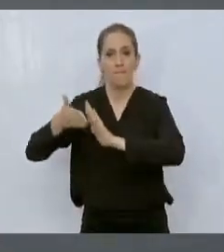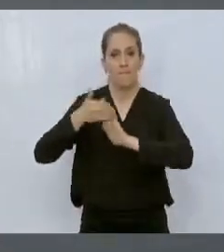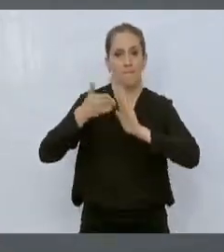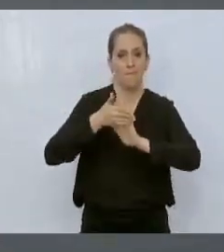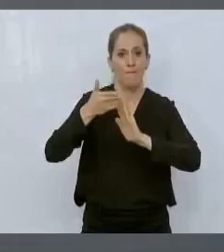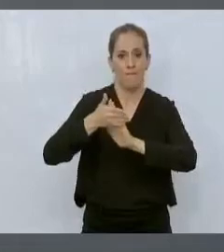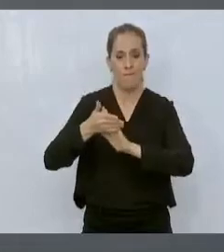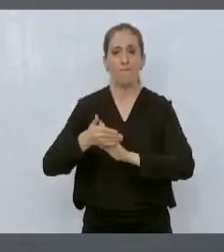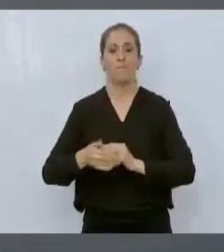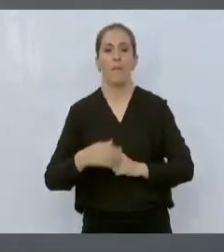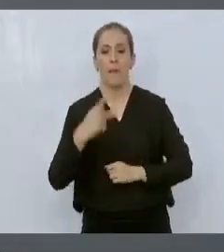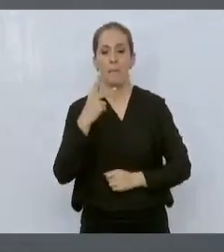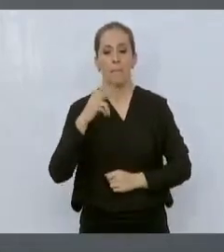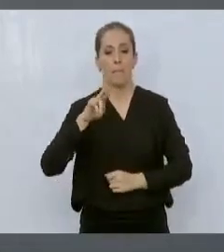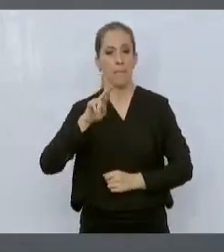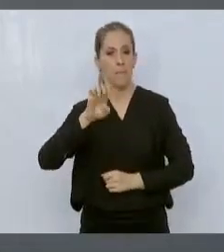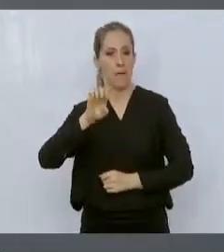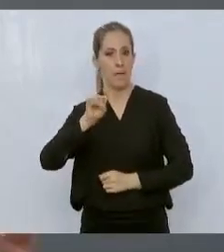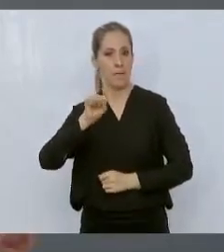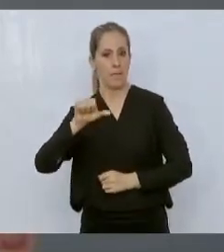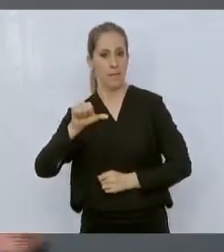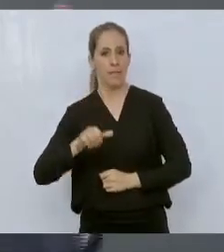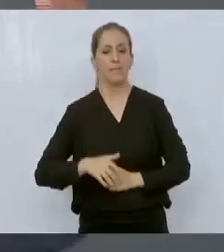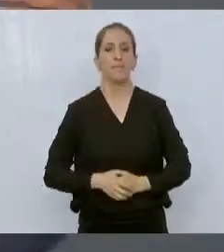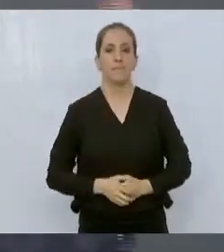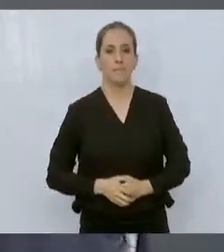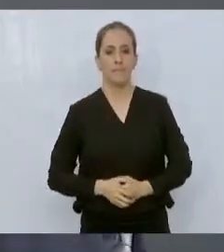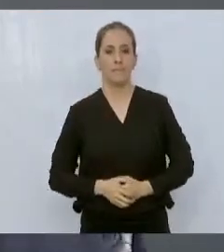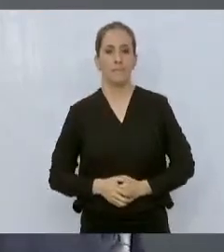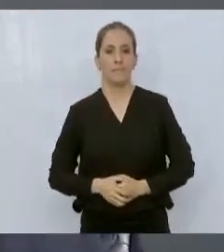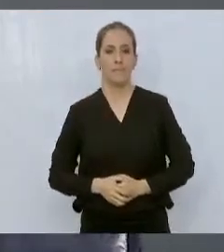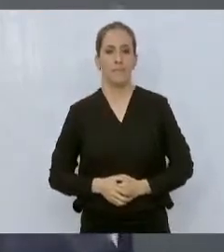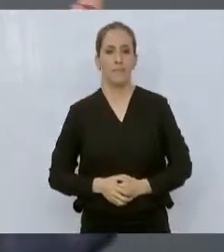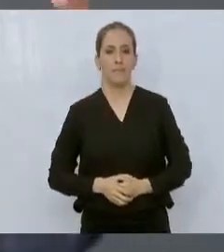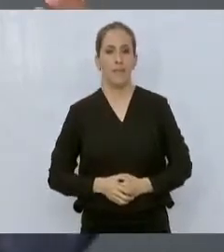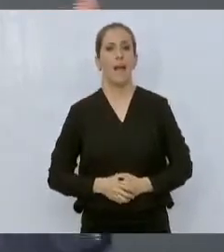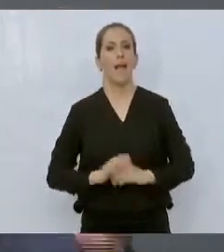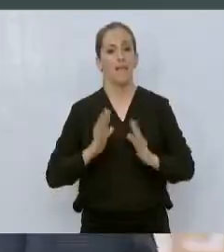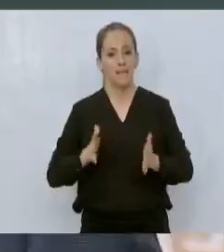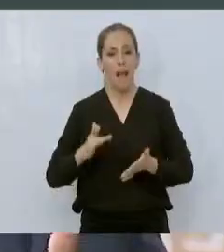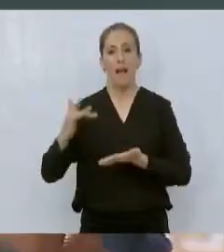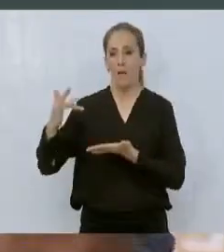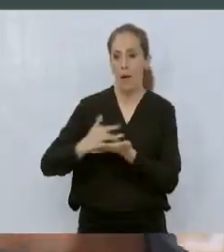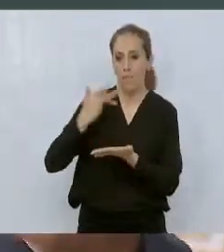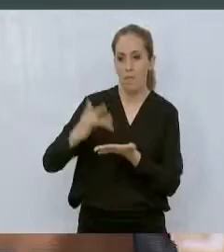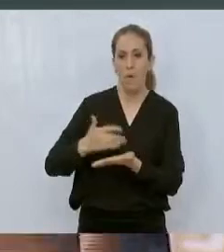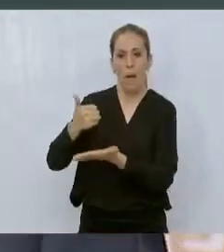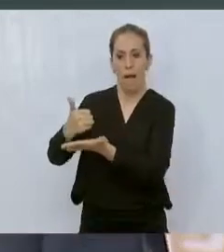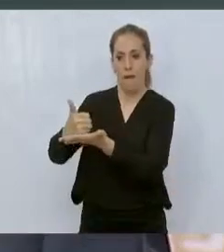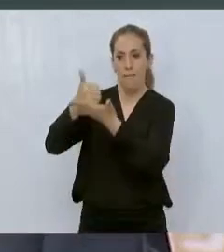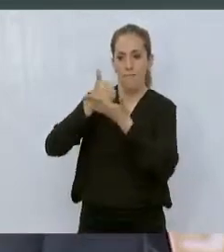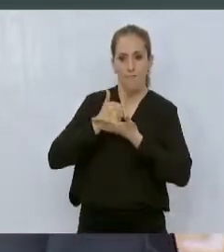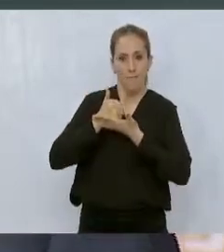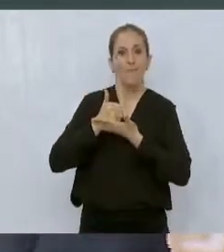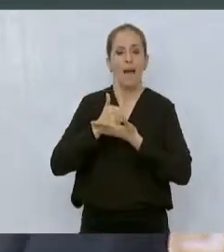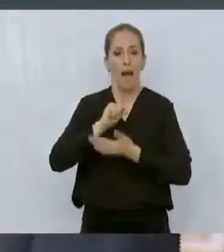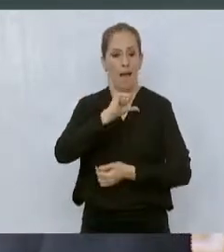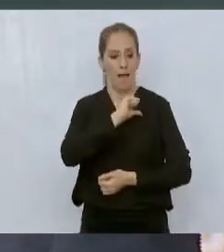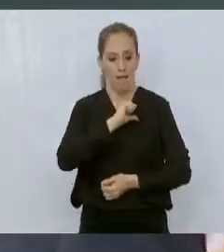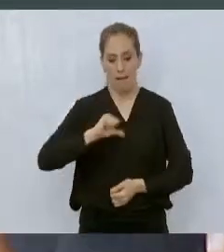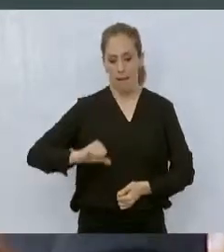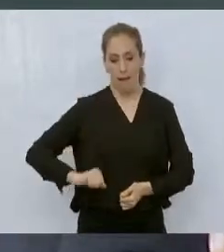construcción de una presa, hoy creo que aquí logramos tener un gran consenso, dado que nos ayudó el alcalde de Montemorelos y el alcalde de Linares